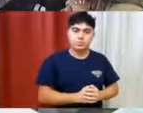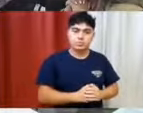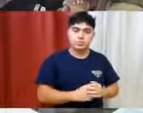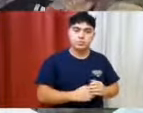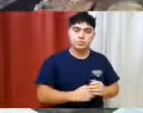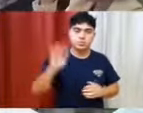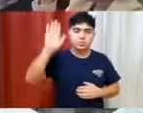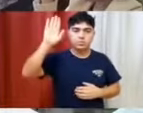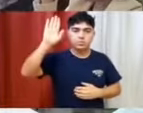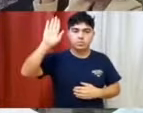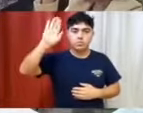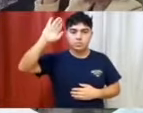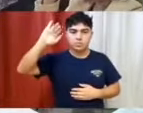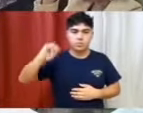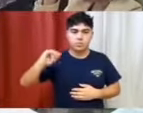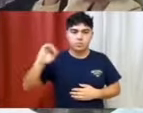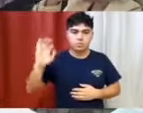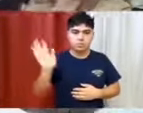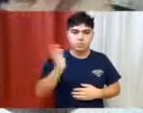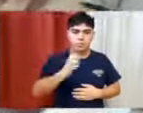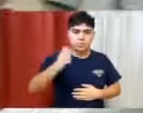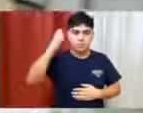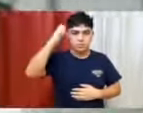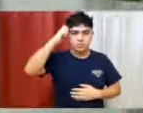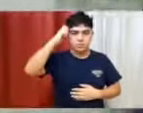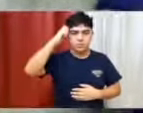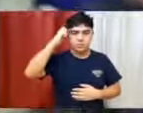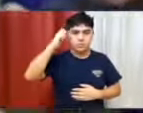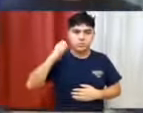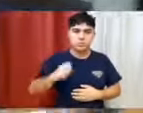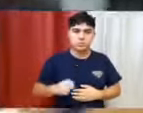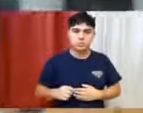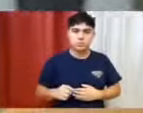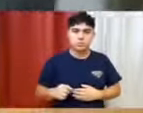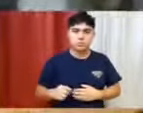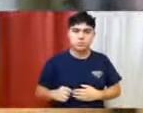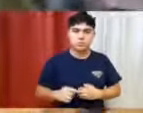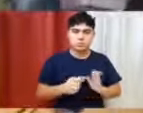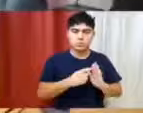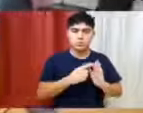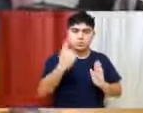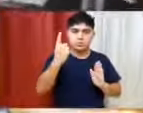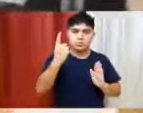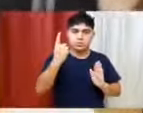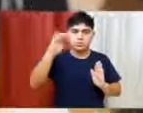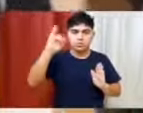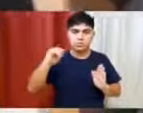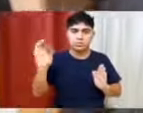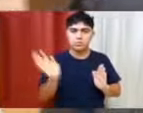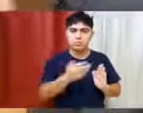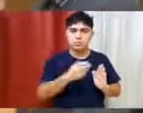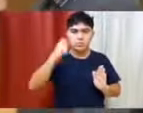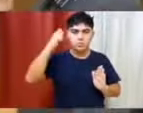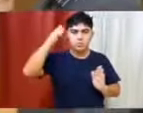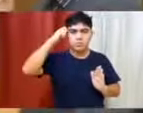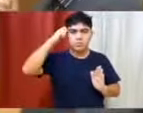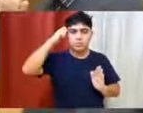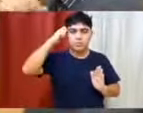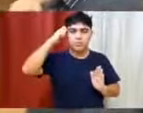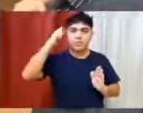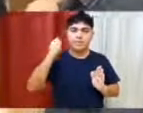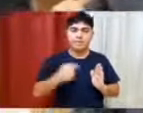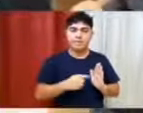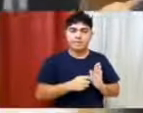términos generales. Voto afirmativo de todos los concejales. En términos particulares, artículo 1. Voto afirmativo de todos los